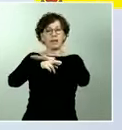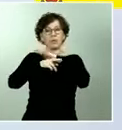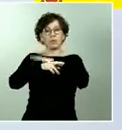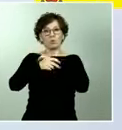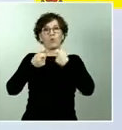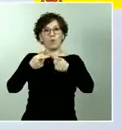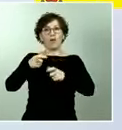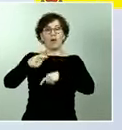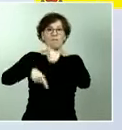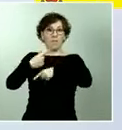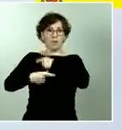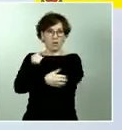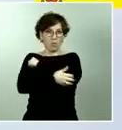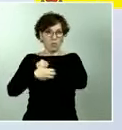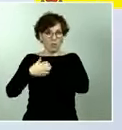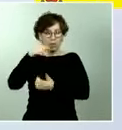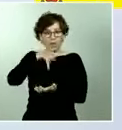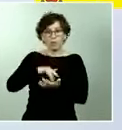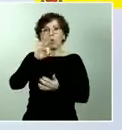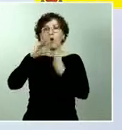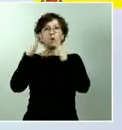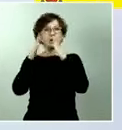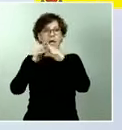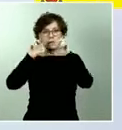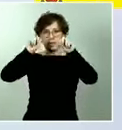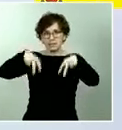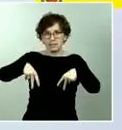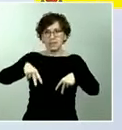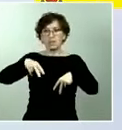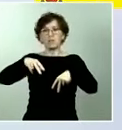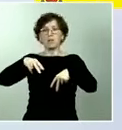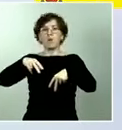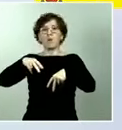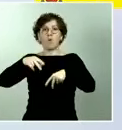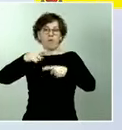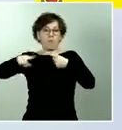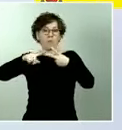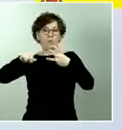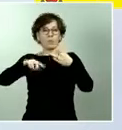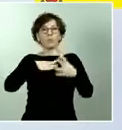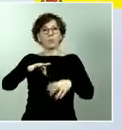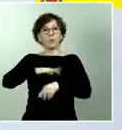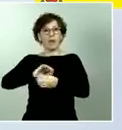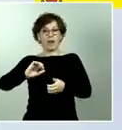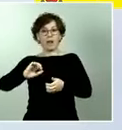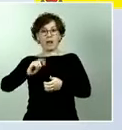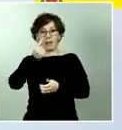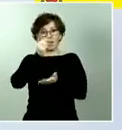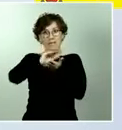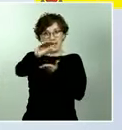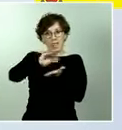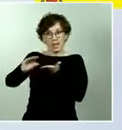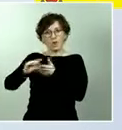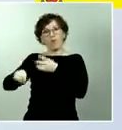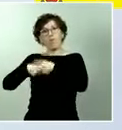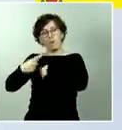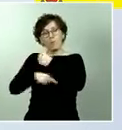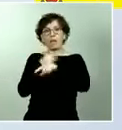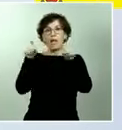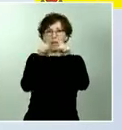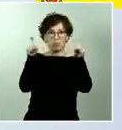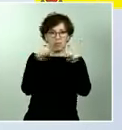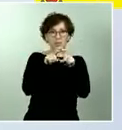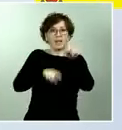o que disponga de mecanismos para hacer que el crédito llegue a las familias y a las empresas cuando más lo